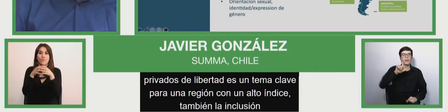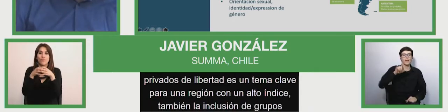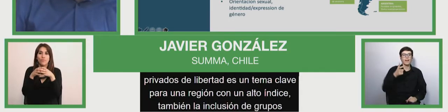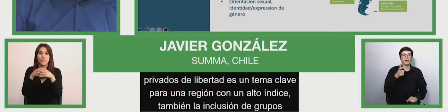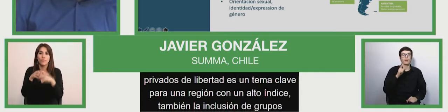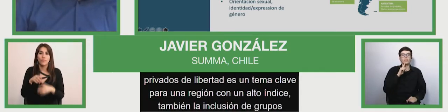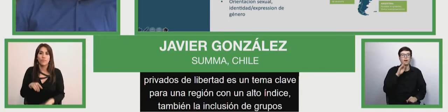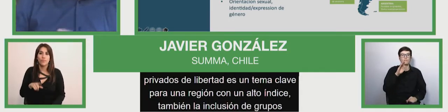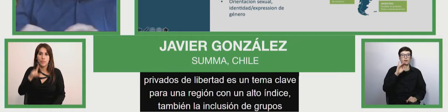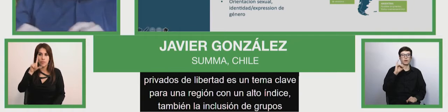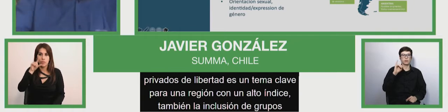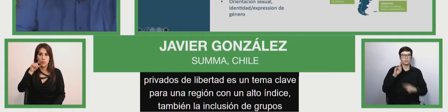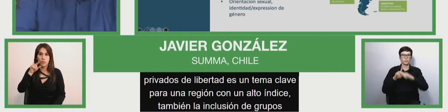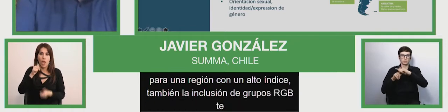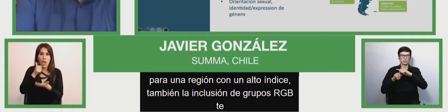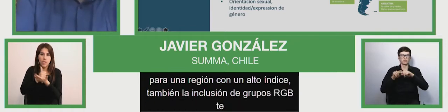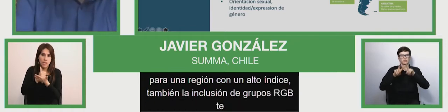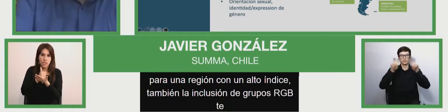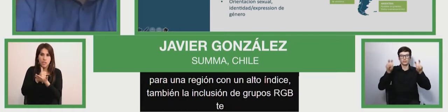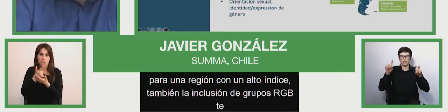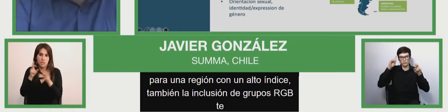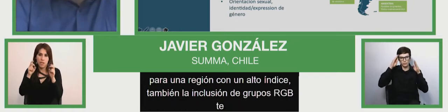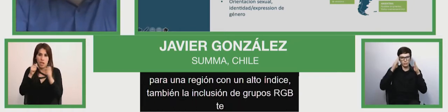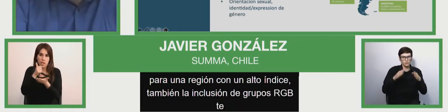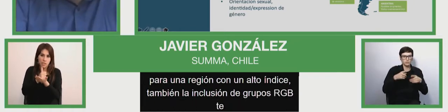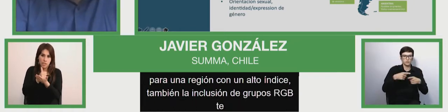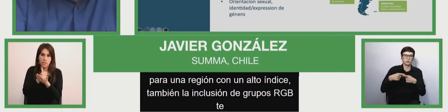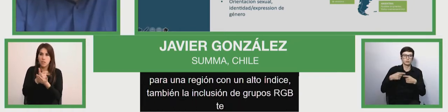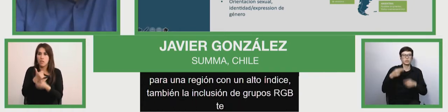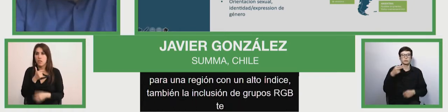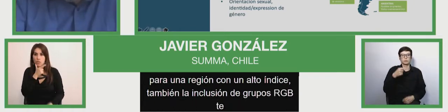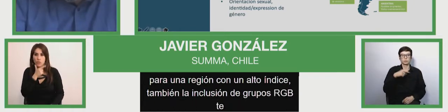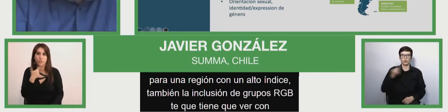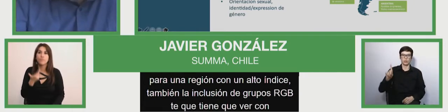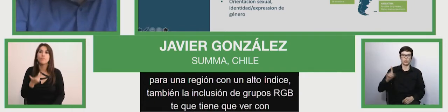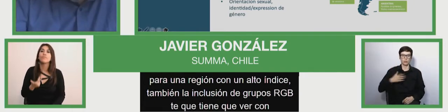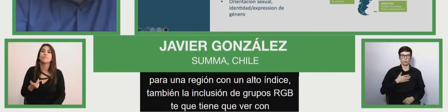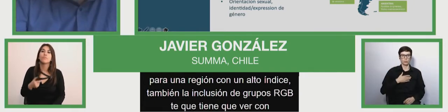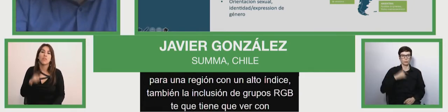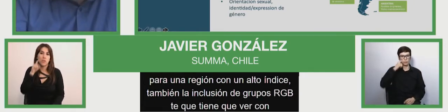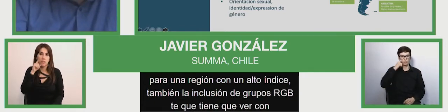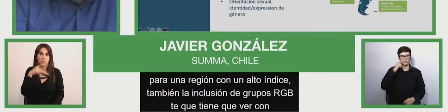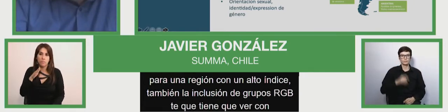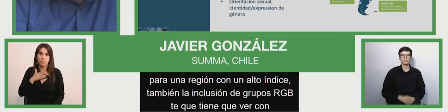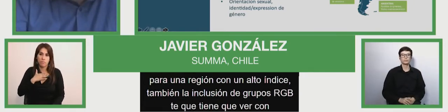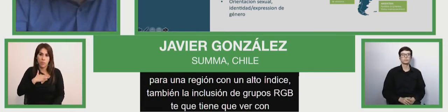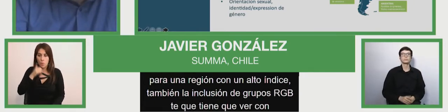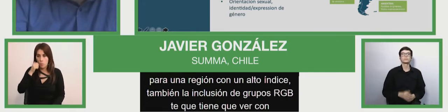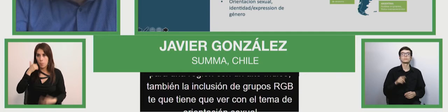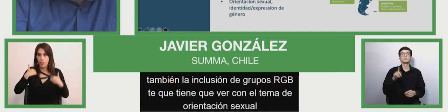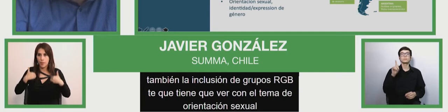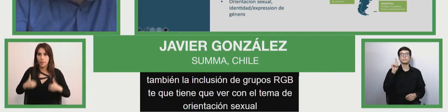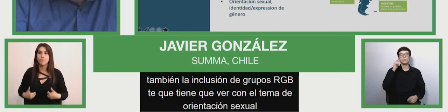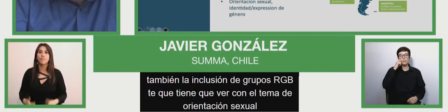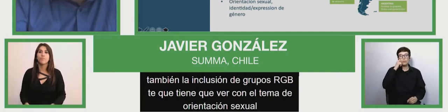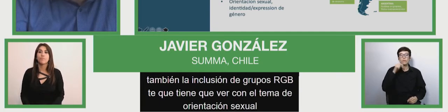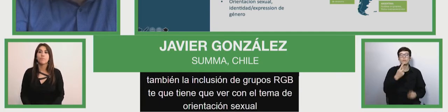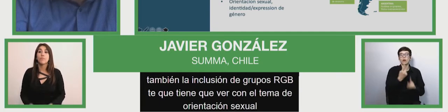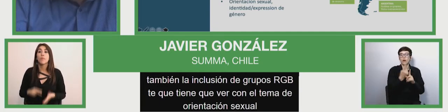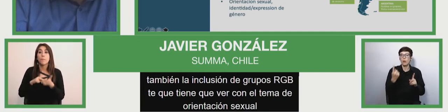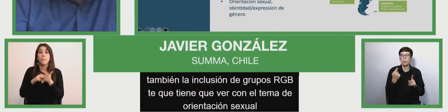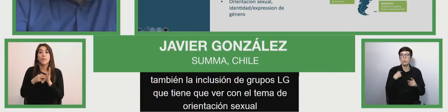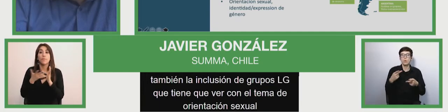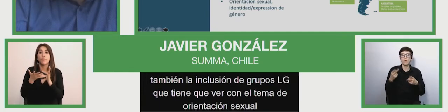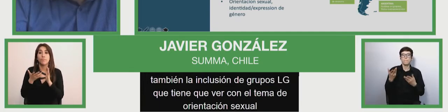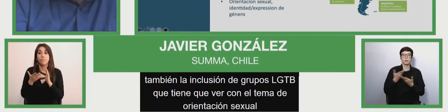que tiene que ver con el tema de orientación sexual. Es decir, entre estas tres instituciones decidimos embarcarnos en un informe que nos permitiera entender